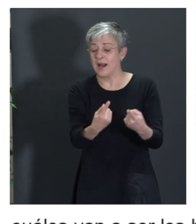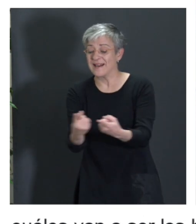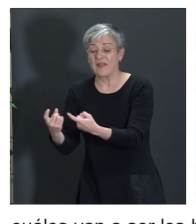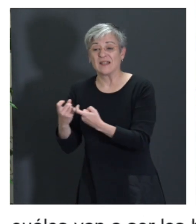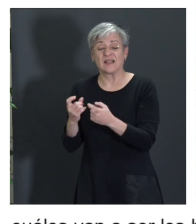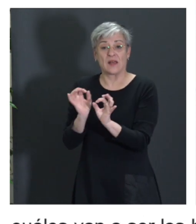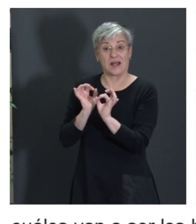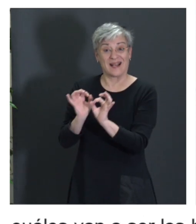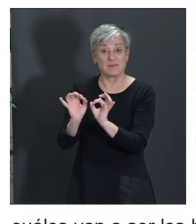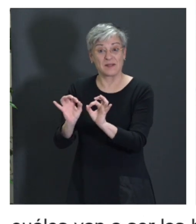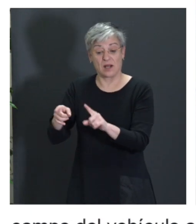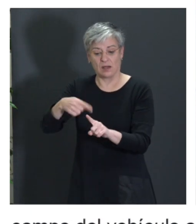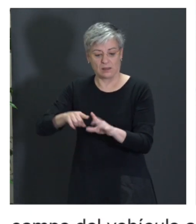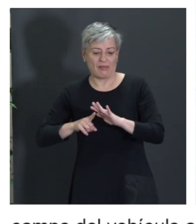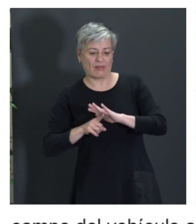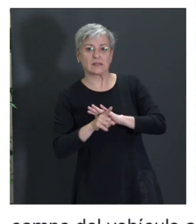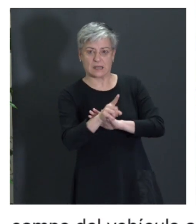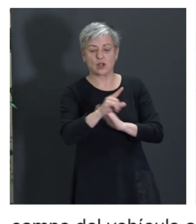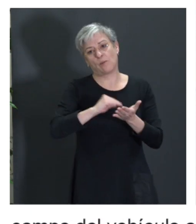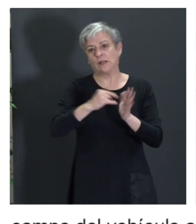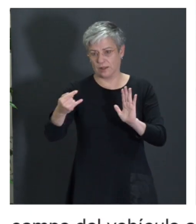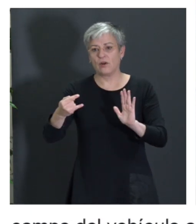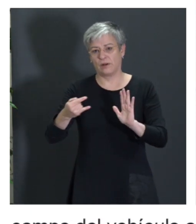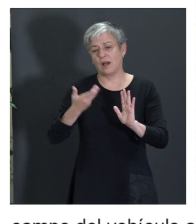especiales en el desarrollo de este tipo de tecnologías.